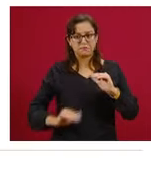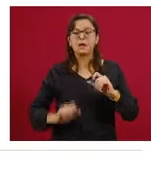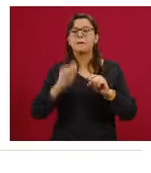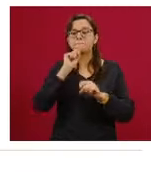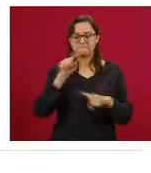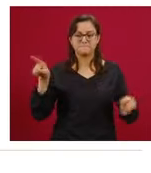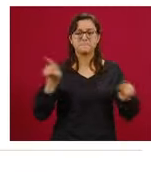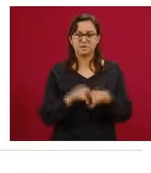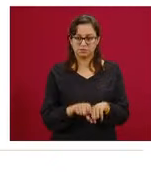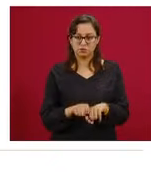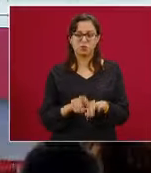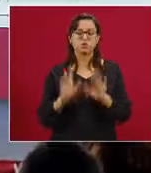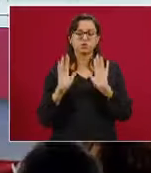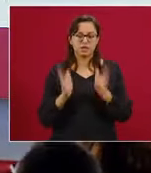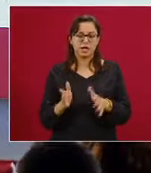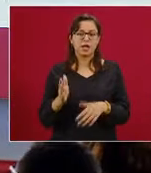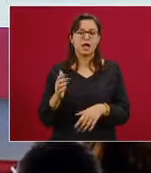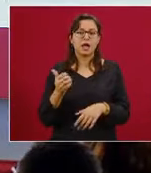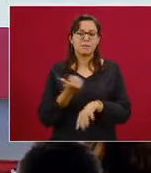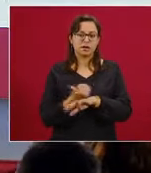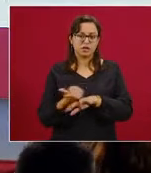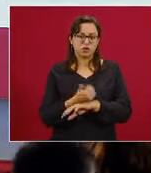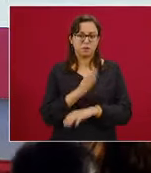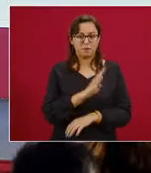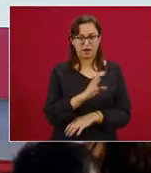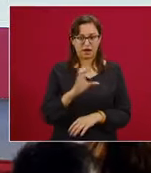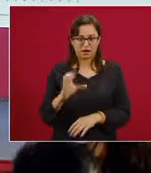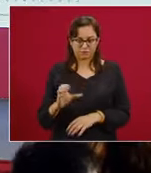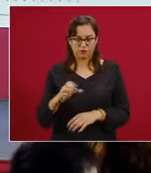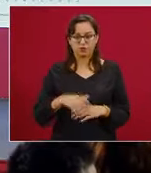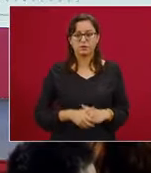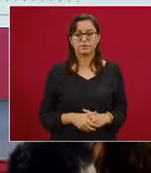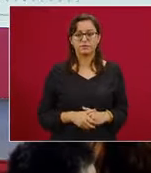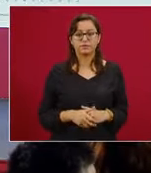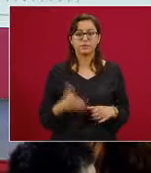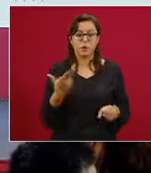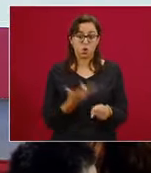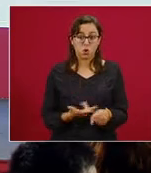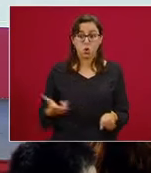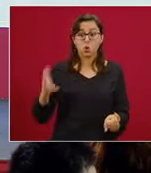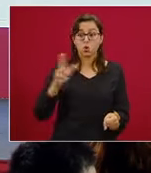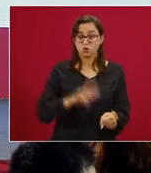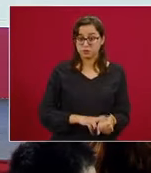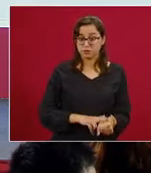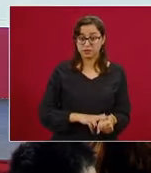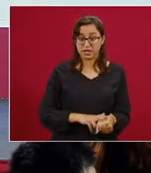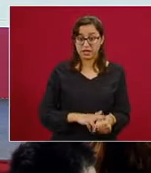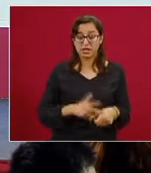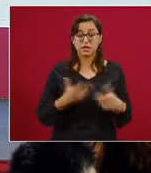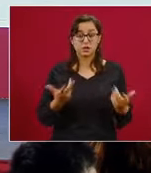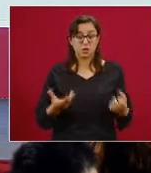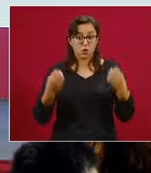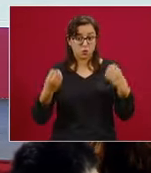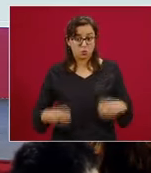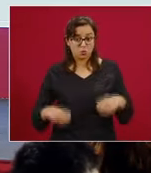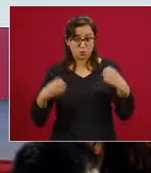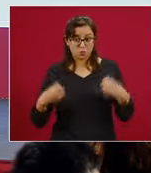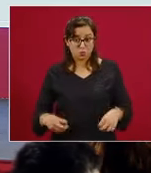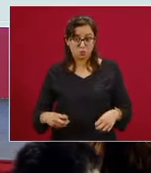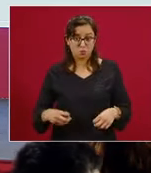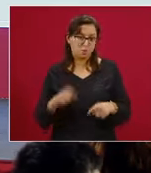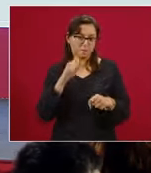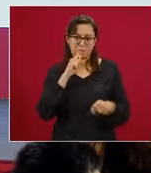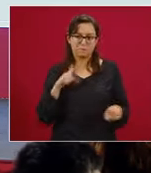amarillo Baja California. La siguiente. Y la ocupación hospitalaria, la ocupación hospitalaria desde